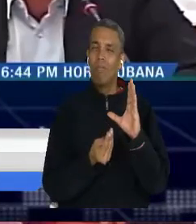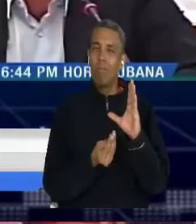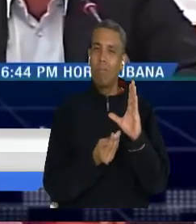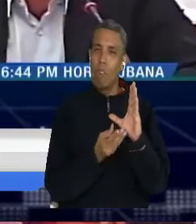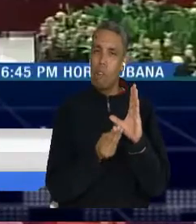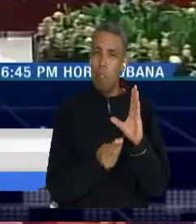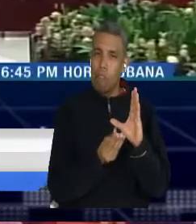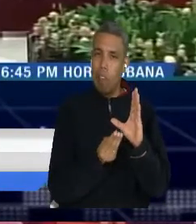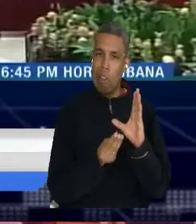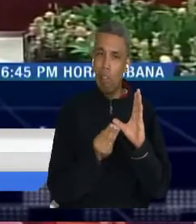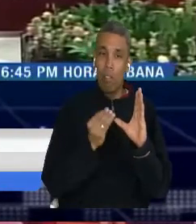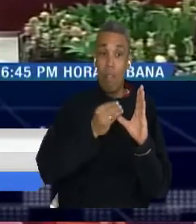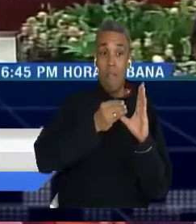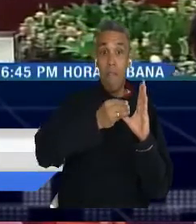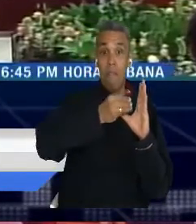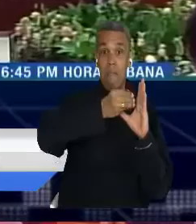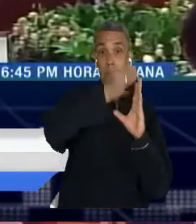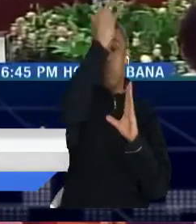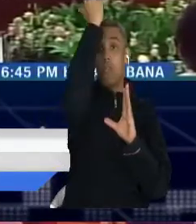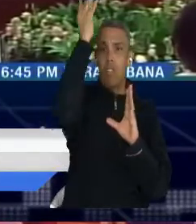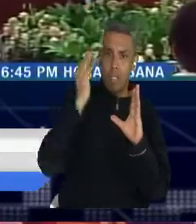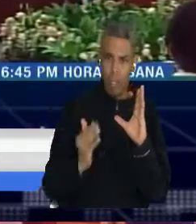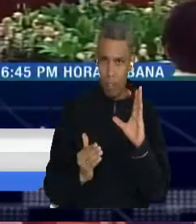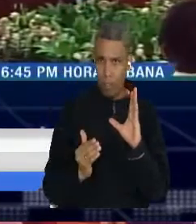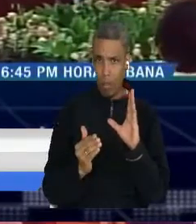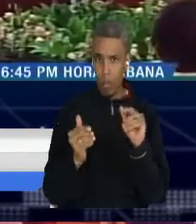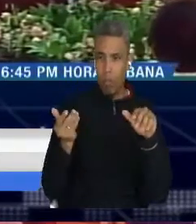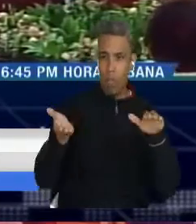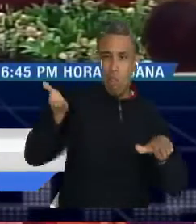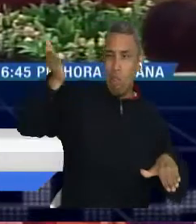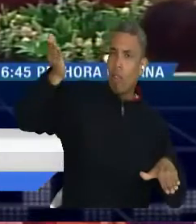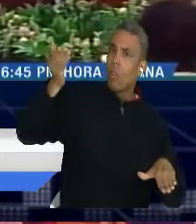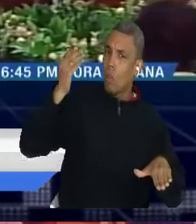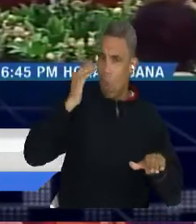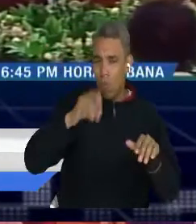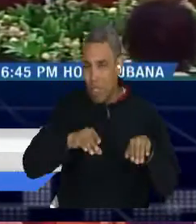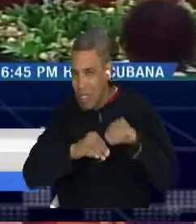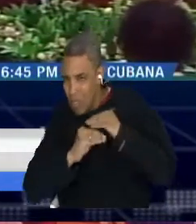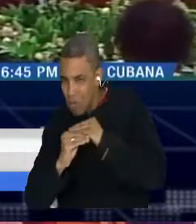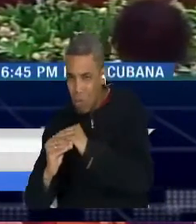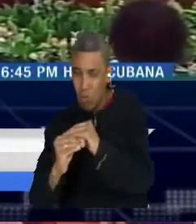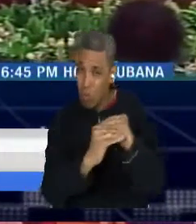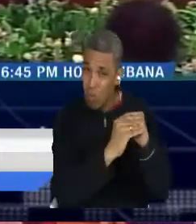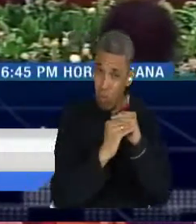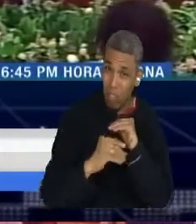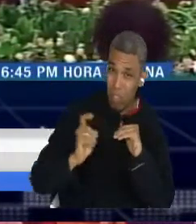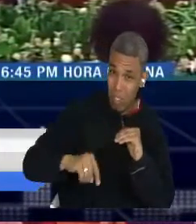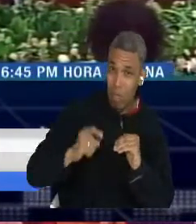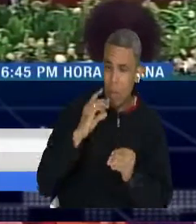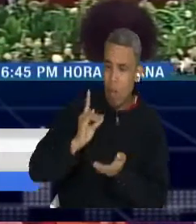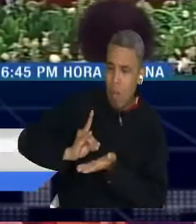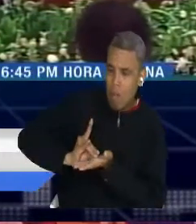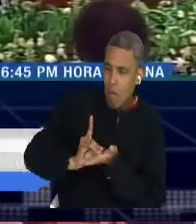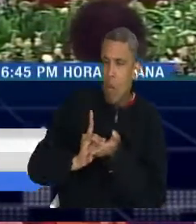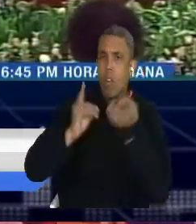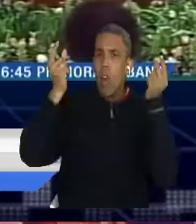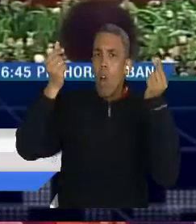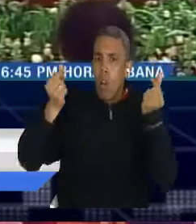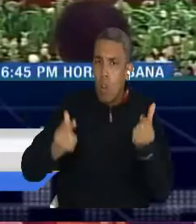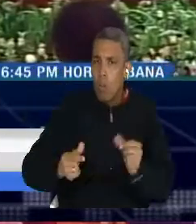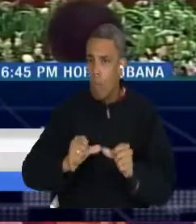un modelo económico mucho más solidario y por ende un modelo económico sostenible. Los acuerdos de paz contienen esos